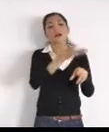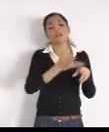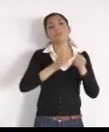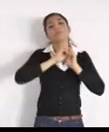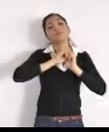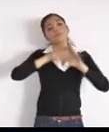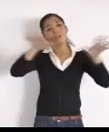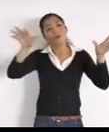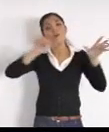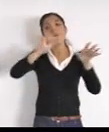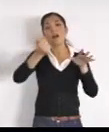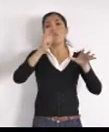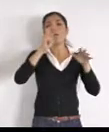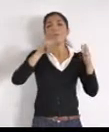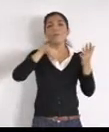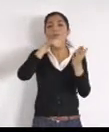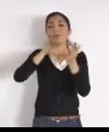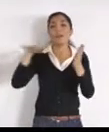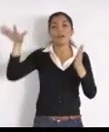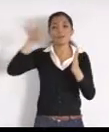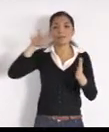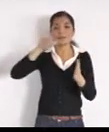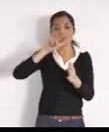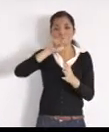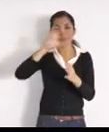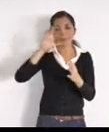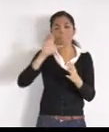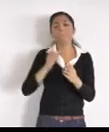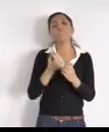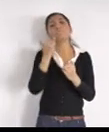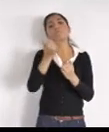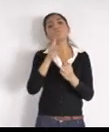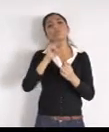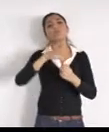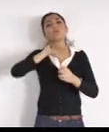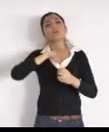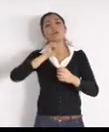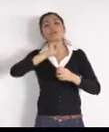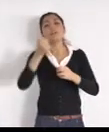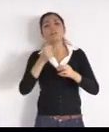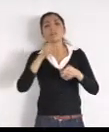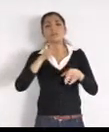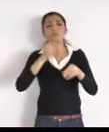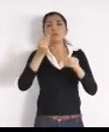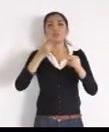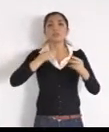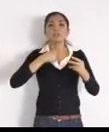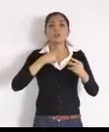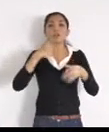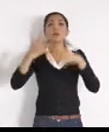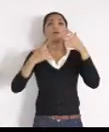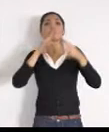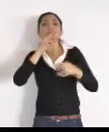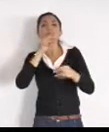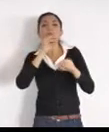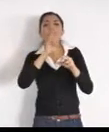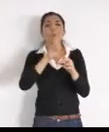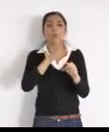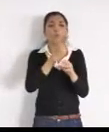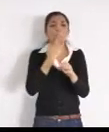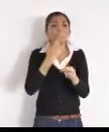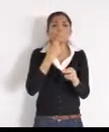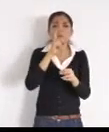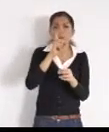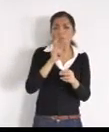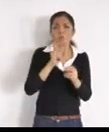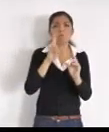hay nada, que hacer escándalo, en materia, de salud, por el uso del agua, simplemente, no es para el consumo humano, no se puede beber, pero